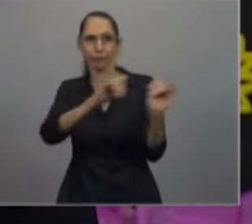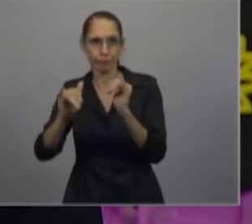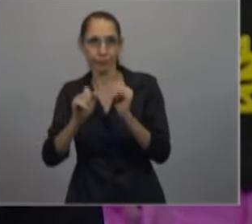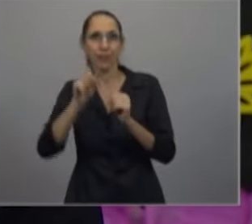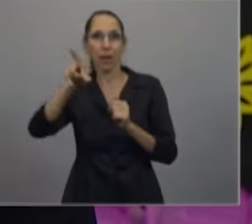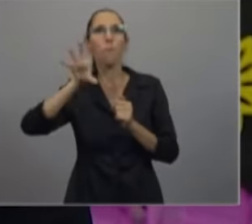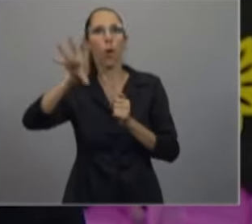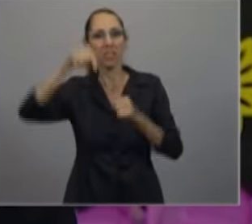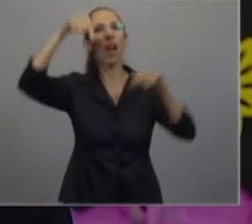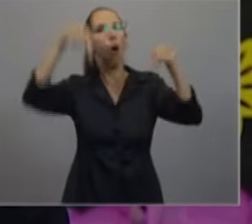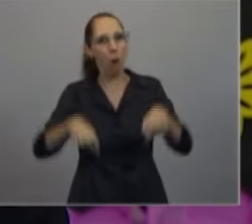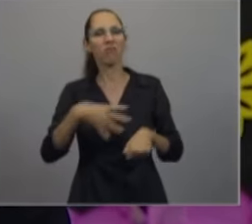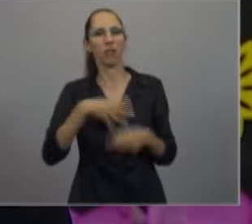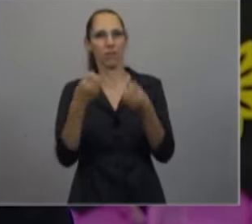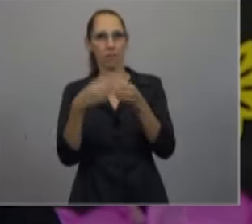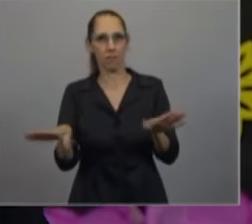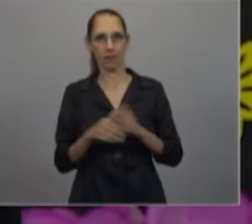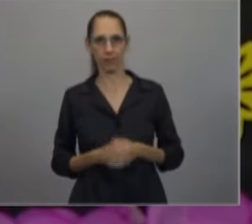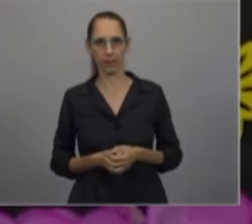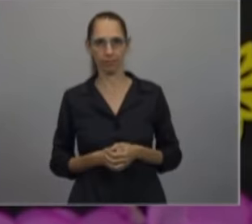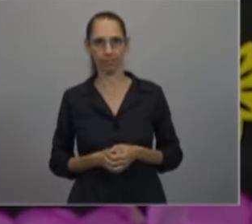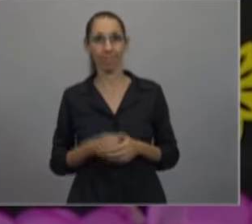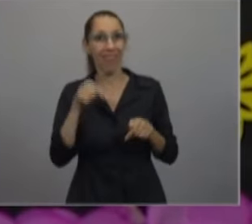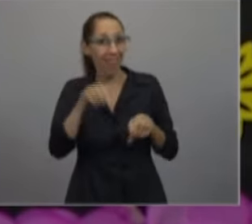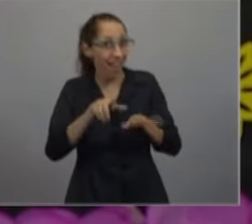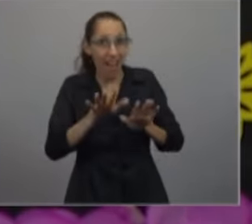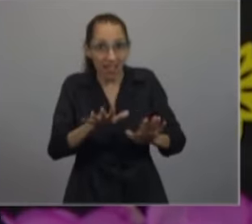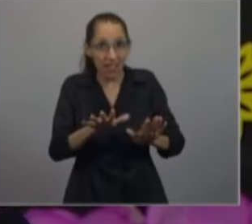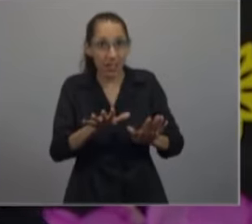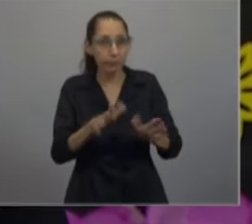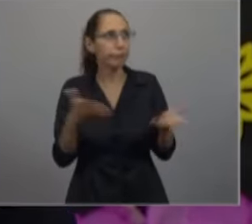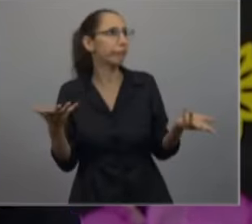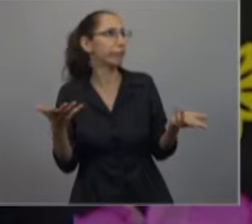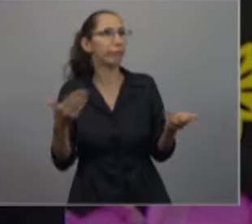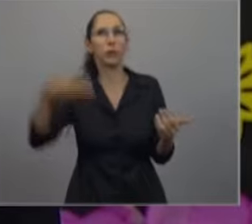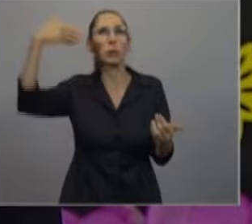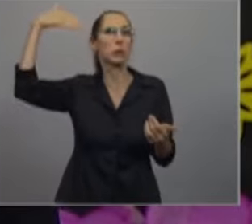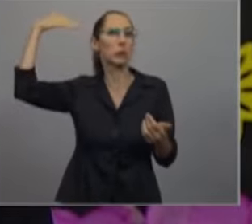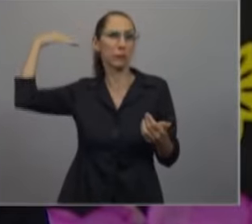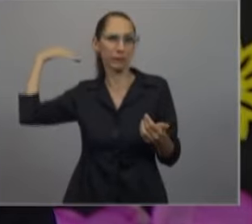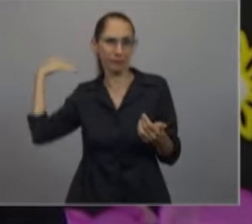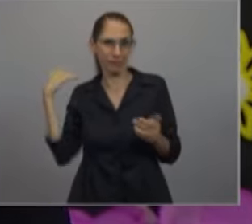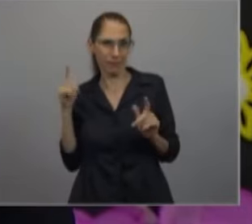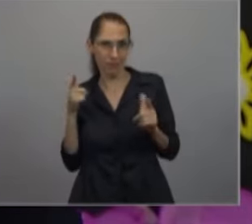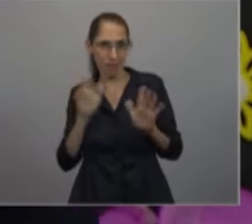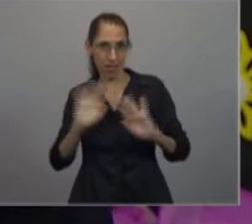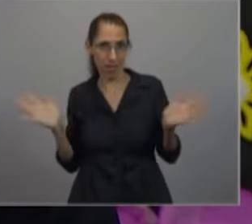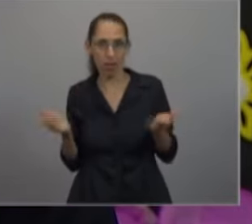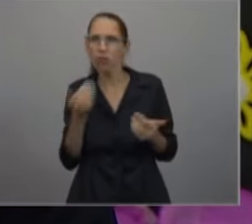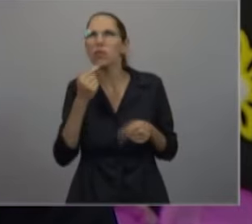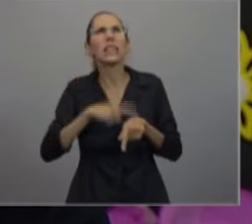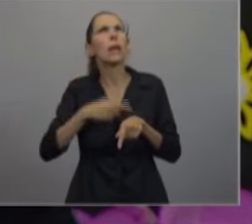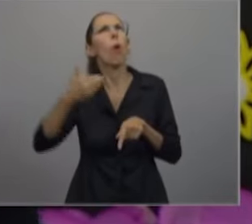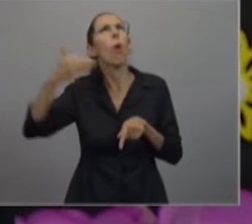que comienzan hoy las clases. No pasaba, no sé, hace cuánto tiempo, hace un montón, hace un